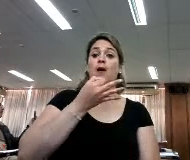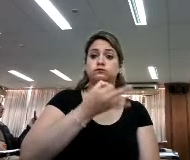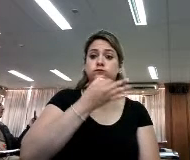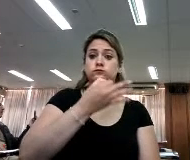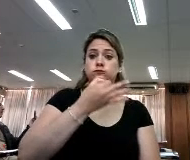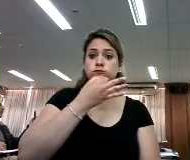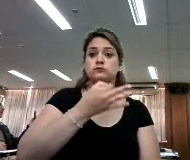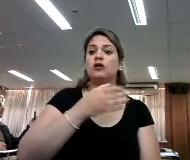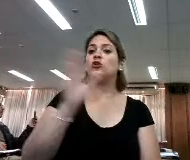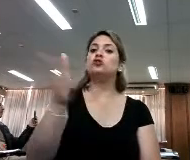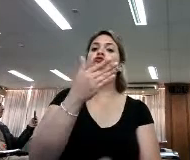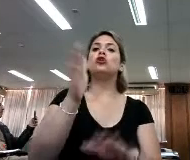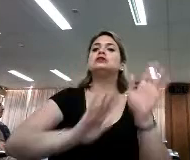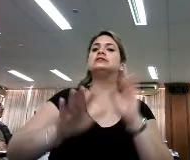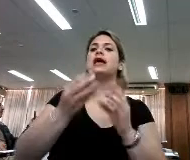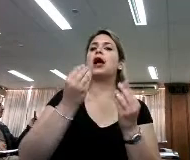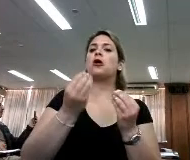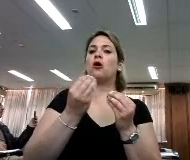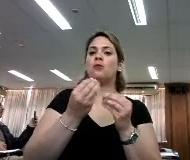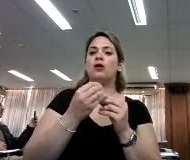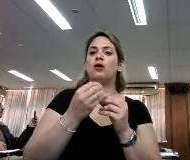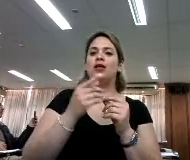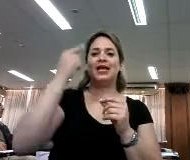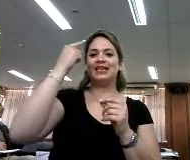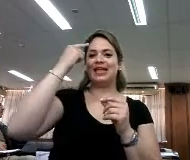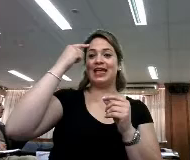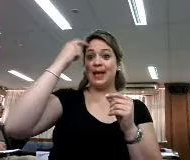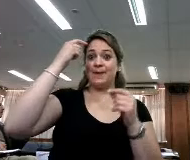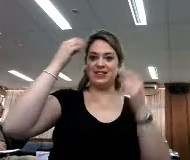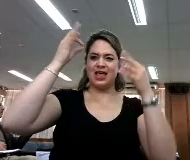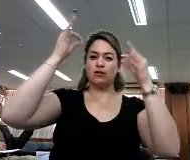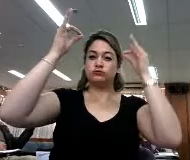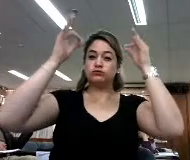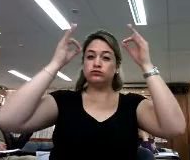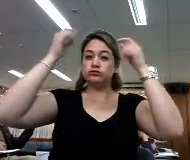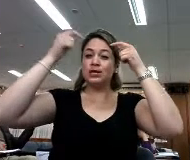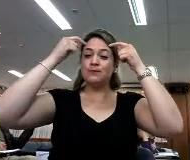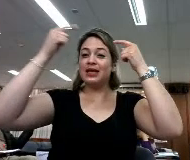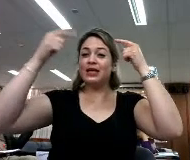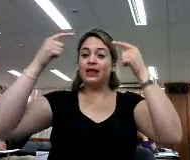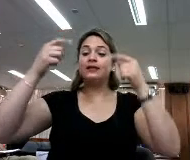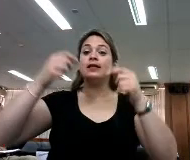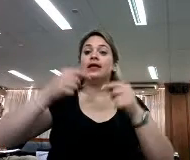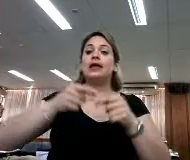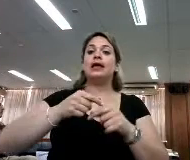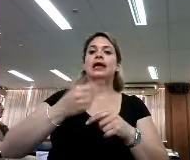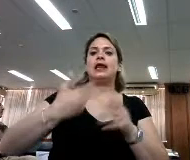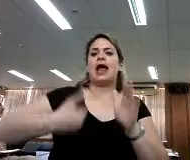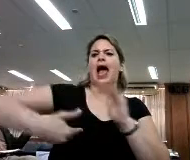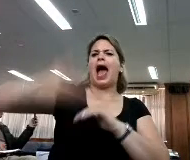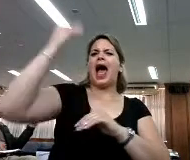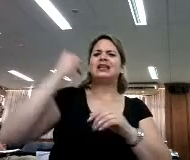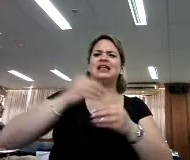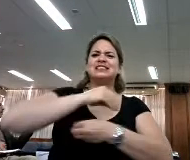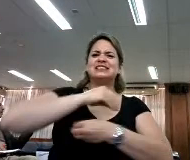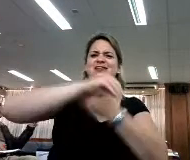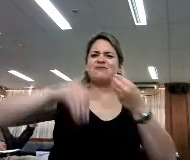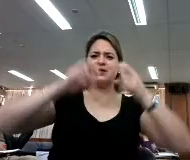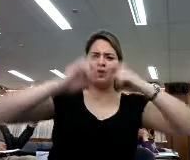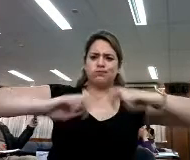inicio todo se transmitía, está este imaginario que tenemos de comunidades o familias sentadas en la hoguera donde se transmitían